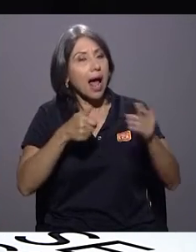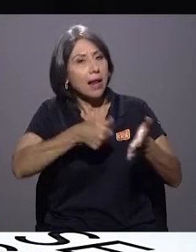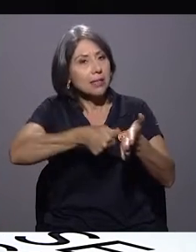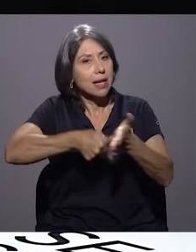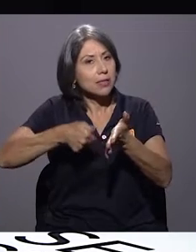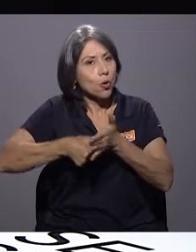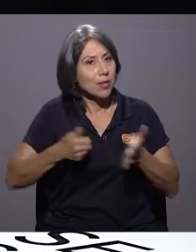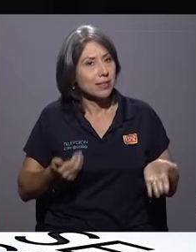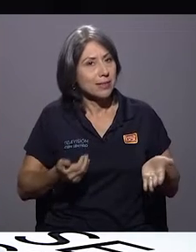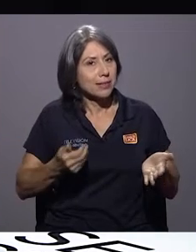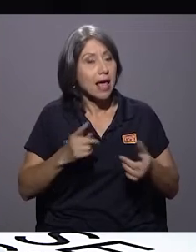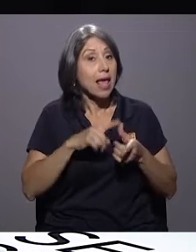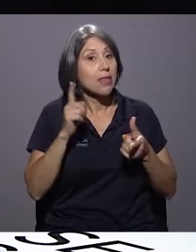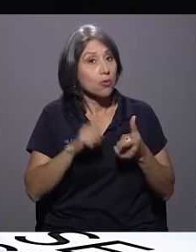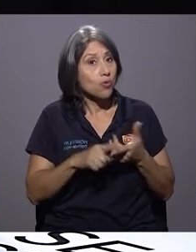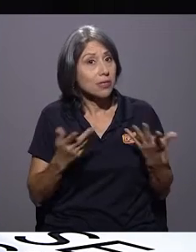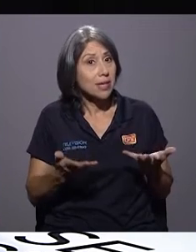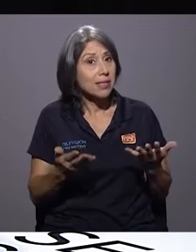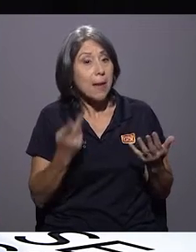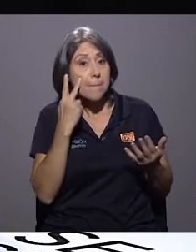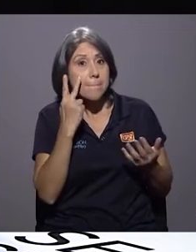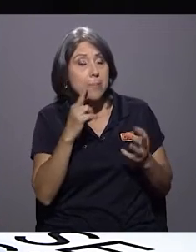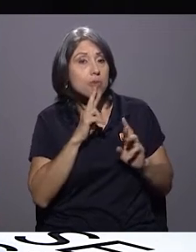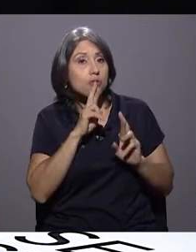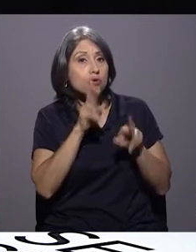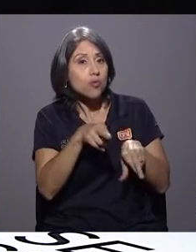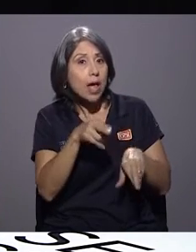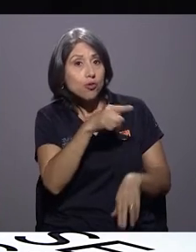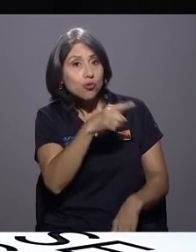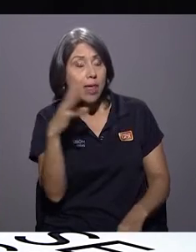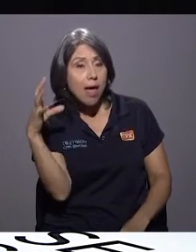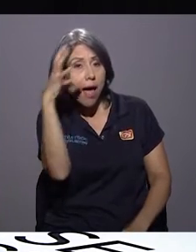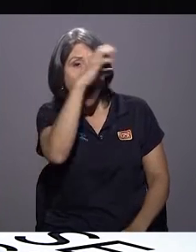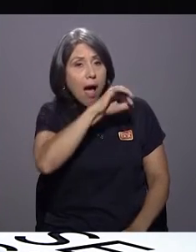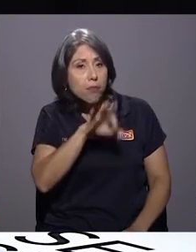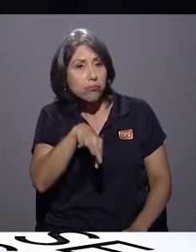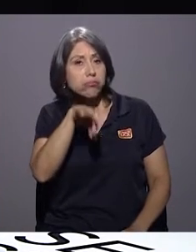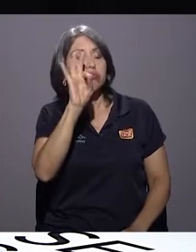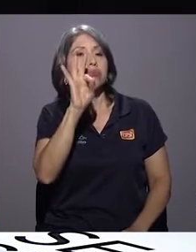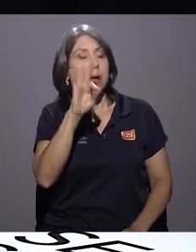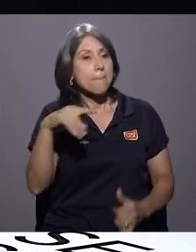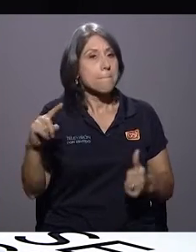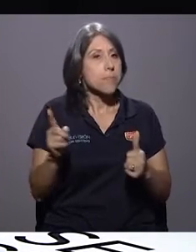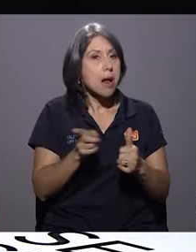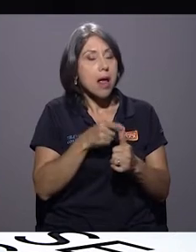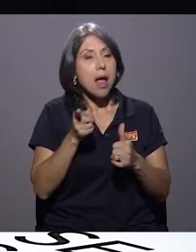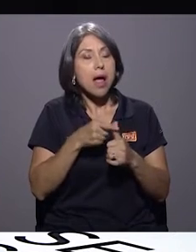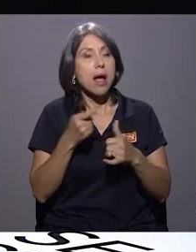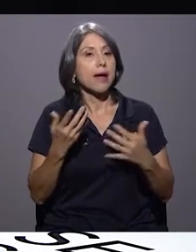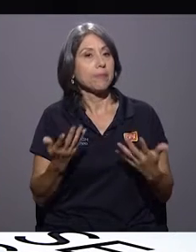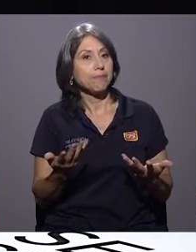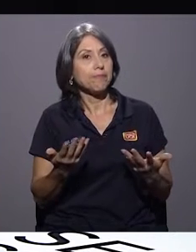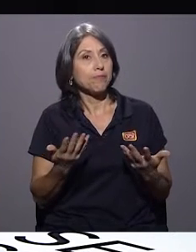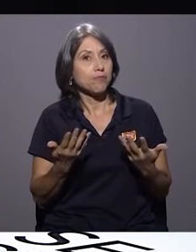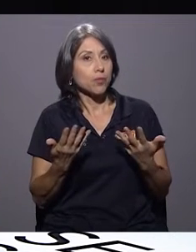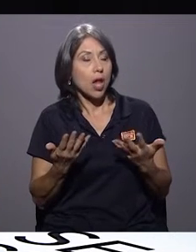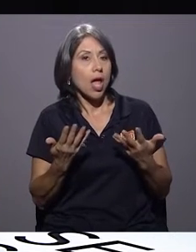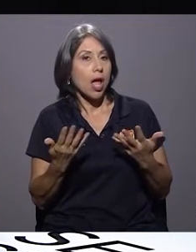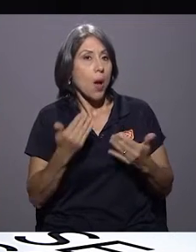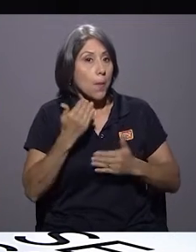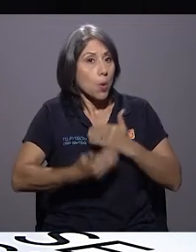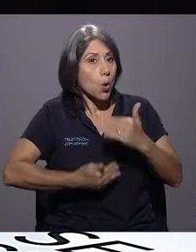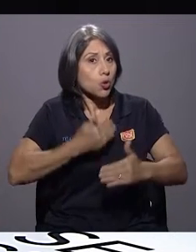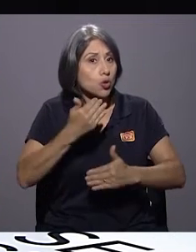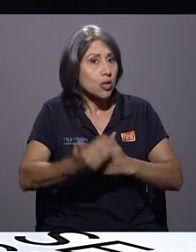hallazgos en el marco de los resultados, usted me dice que en primera instancia estarían, de algún modo, en un